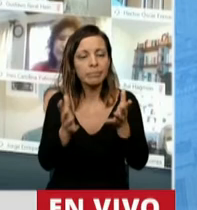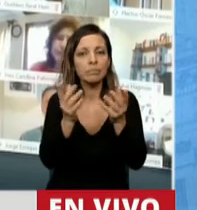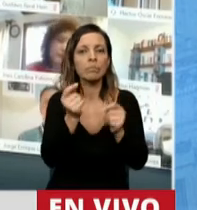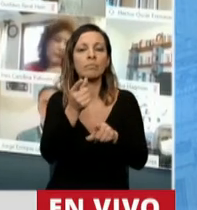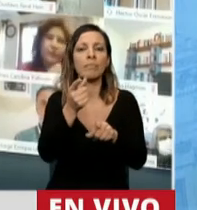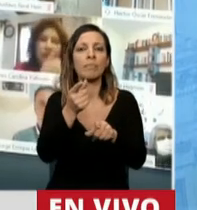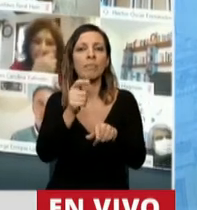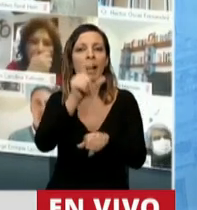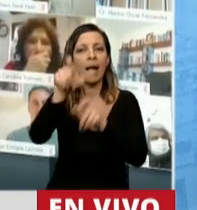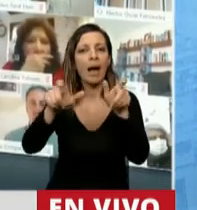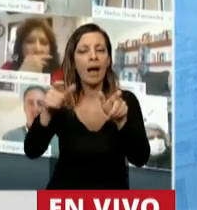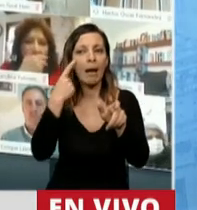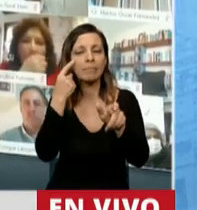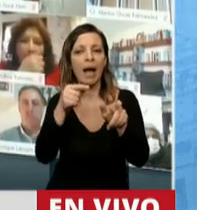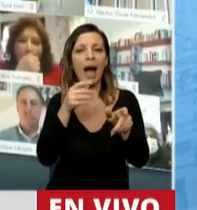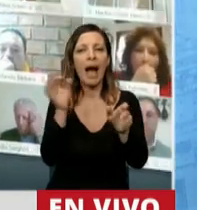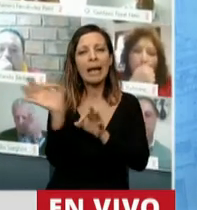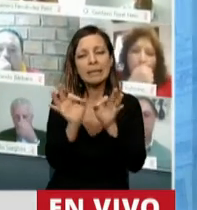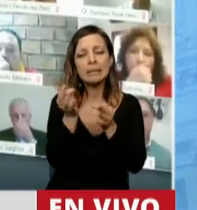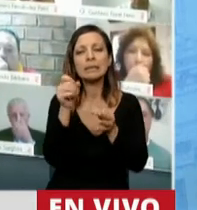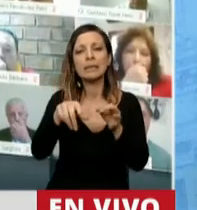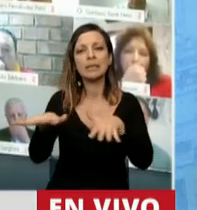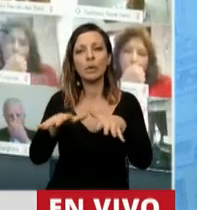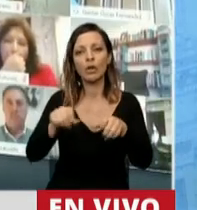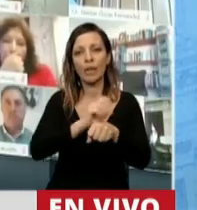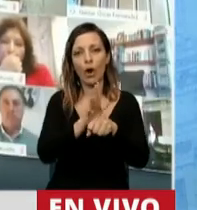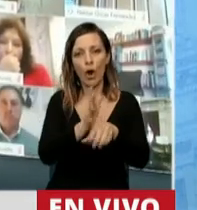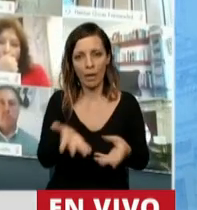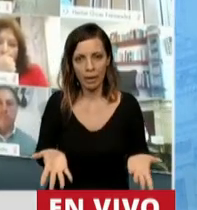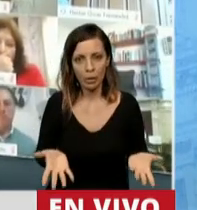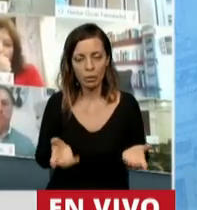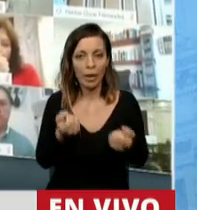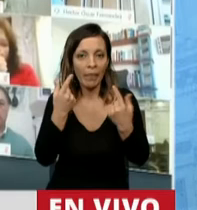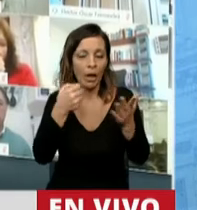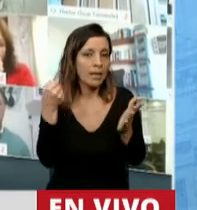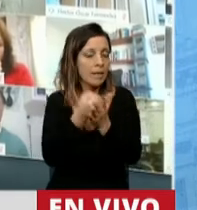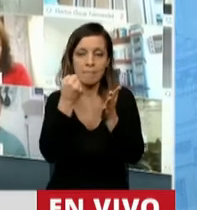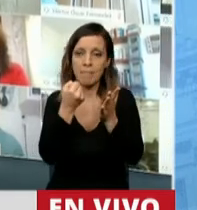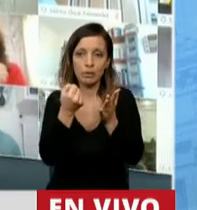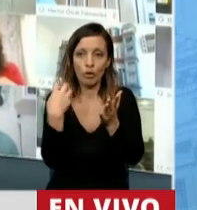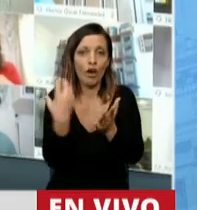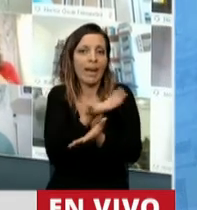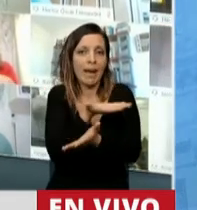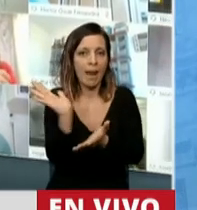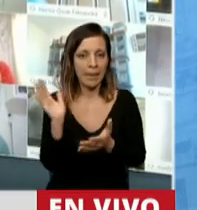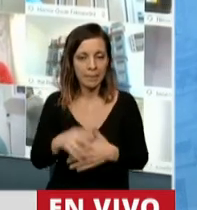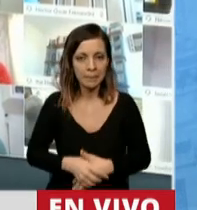en el contexto actual de la pandemia, cuyas consecuencias han impactado de manera generalizada.